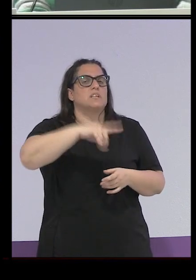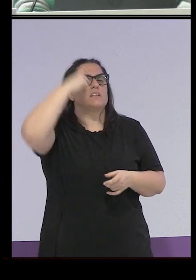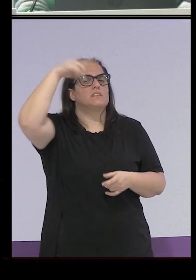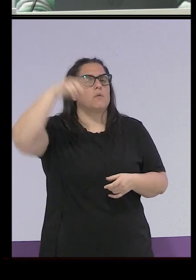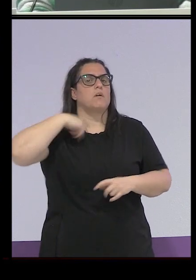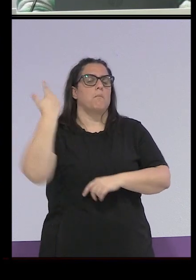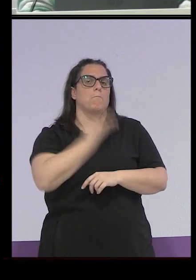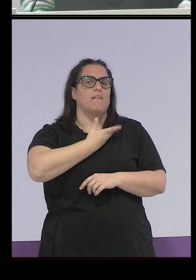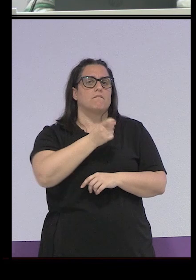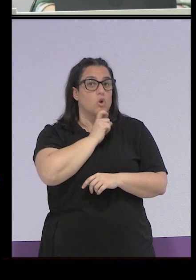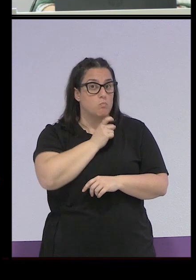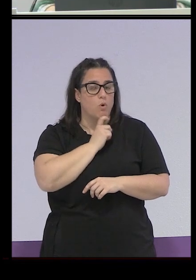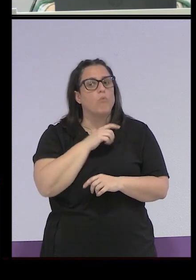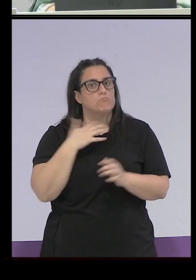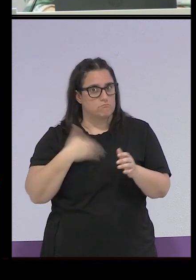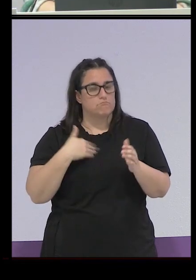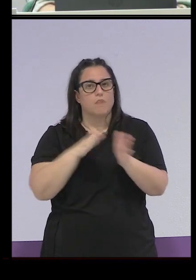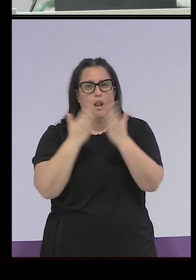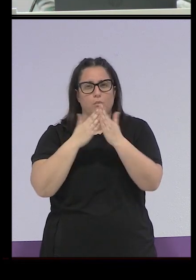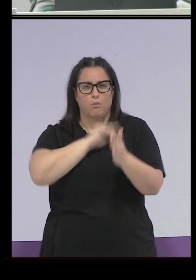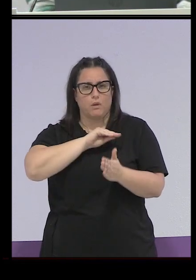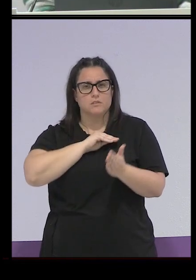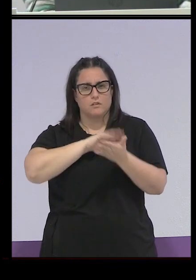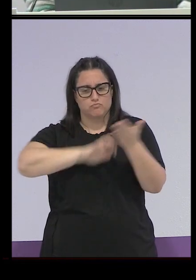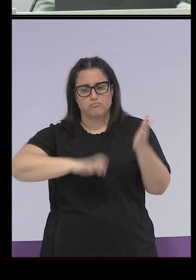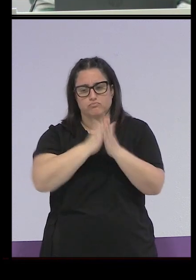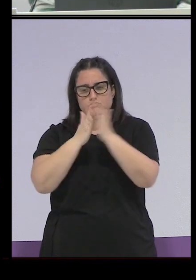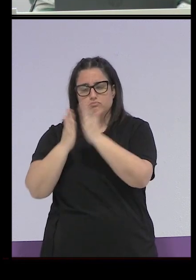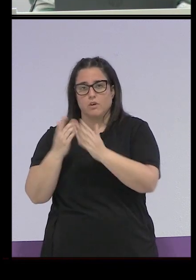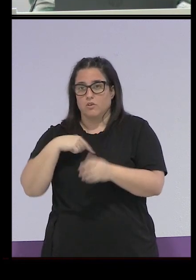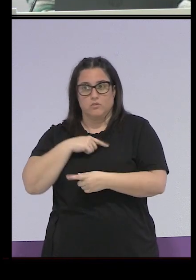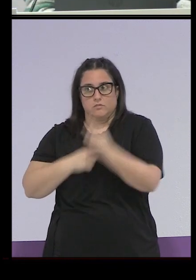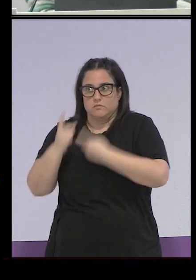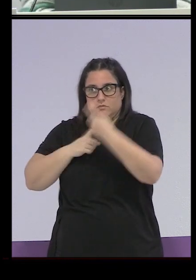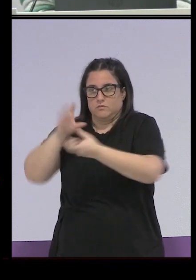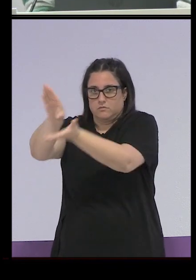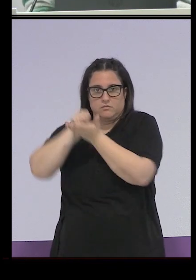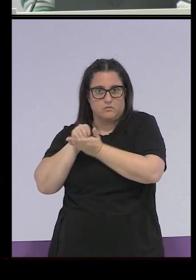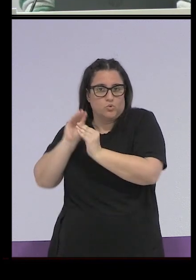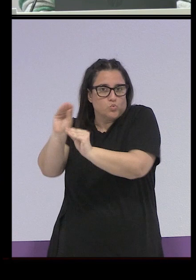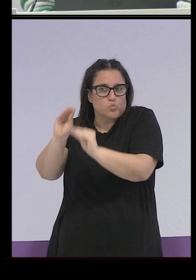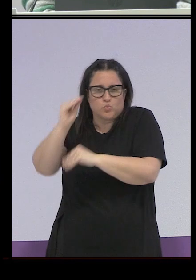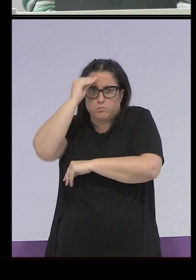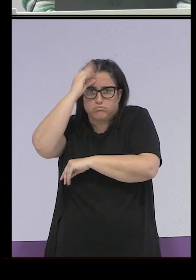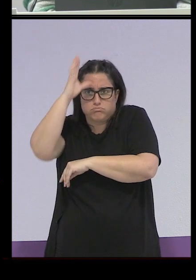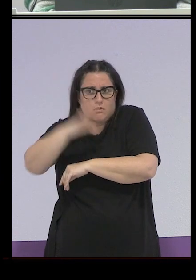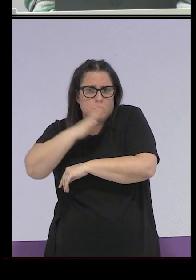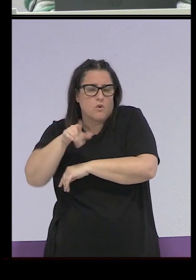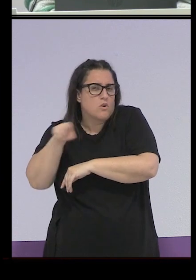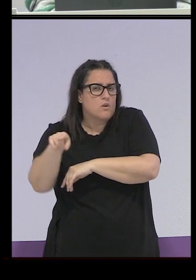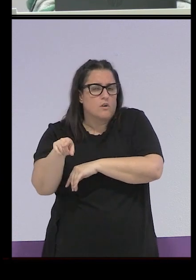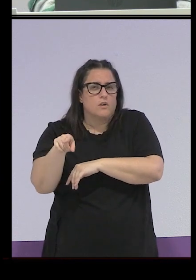varios libros sobre el Patronato y es la principal fuente a la que vamos siempre todas, ¿no? Porque tiene una cantidad de